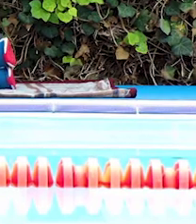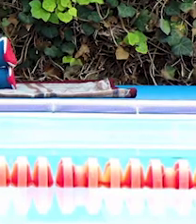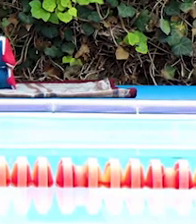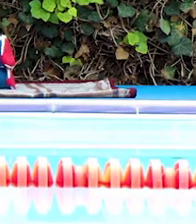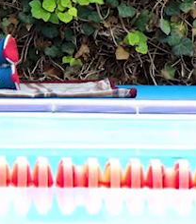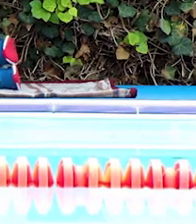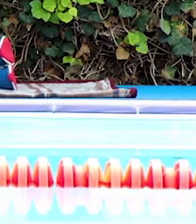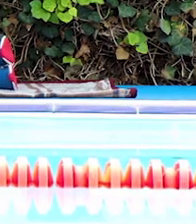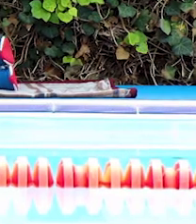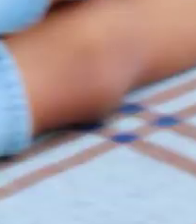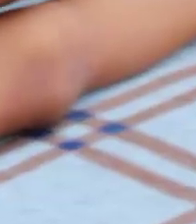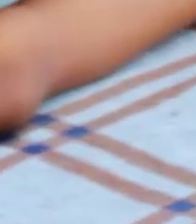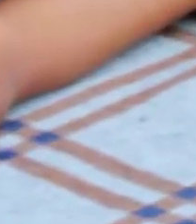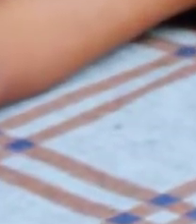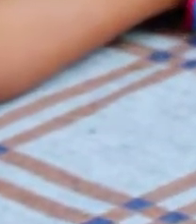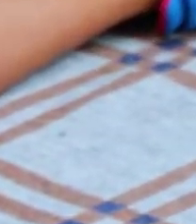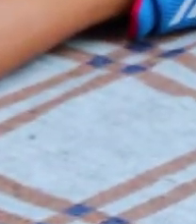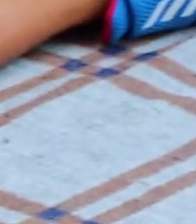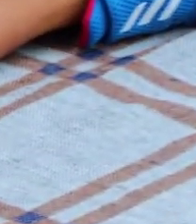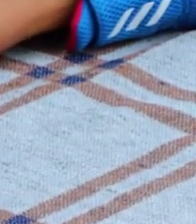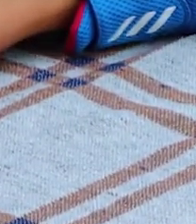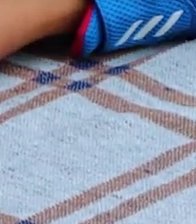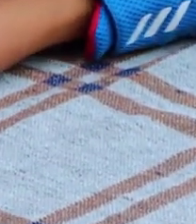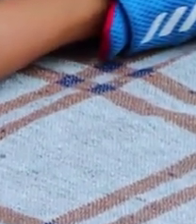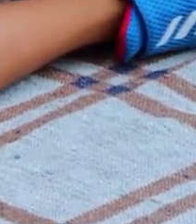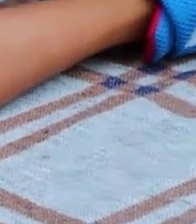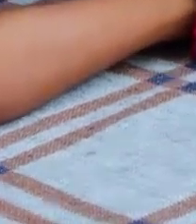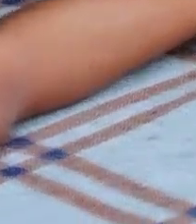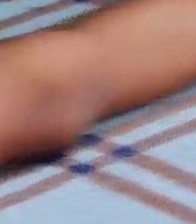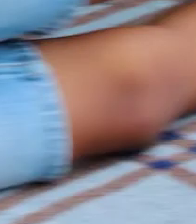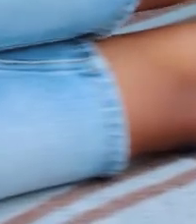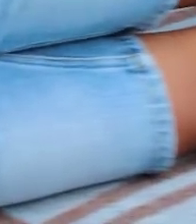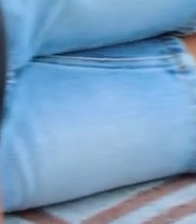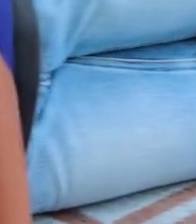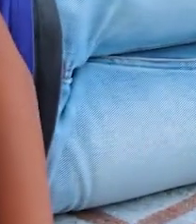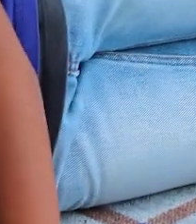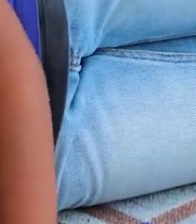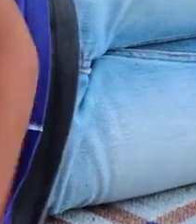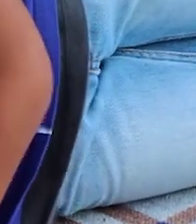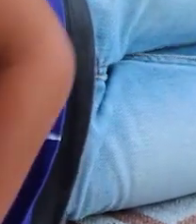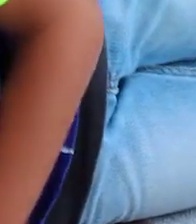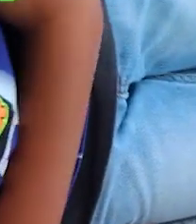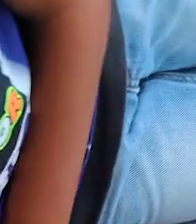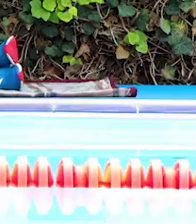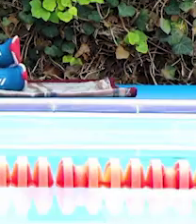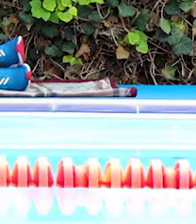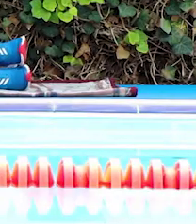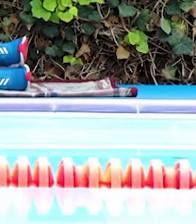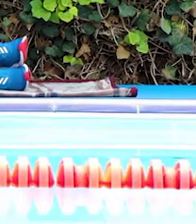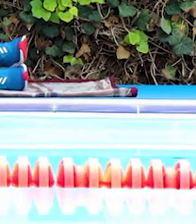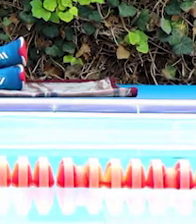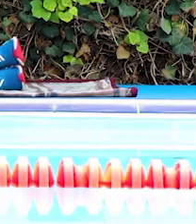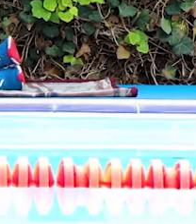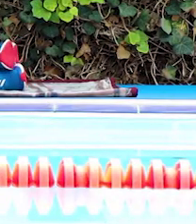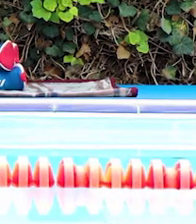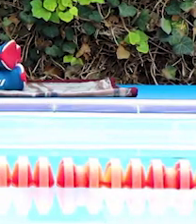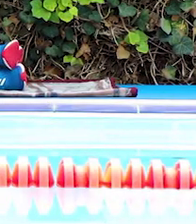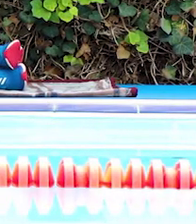Bien estirado. Ponemos bien la posición. Y ejecutamos tres veces. Una.